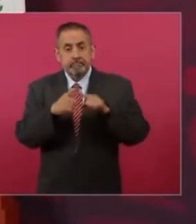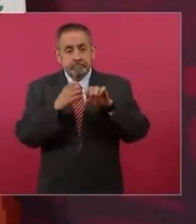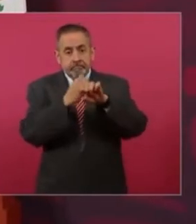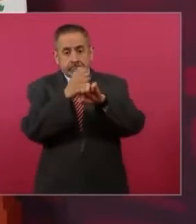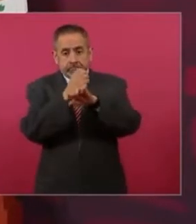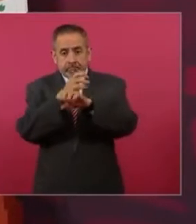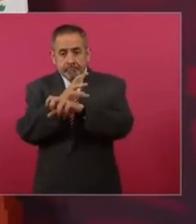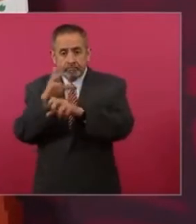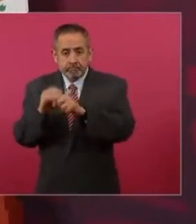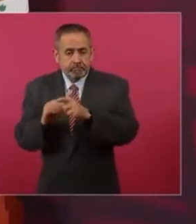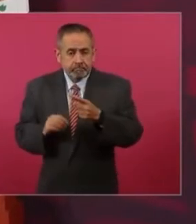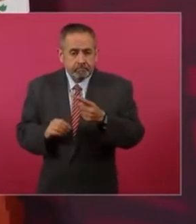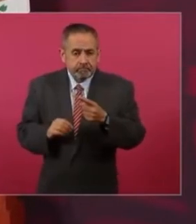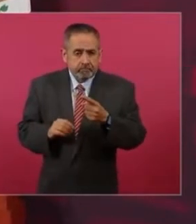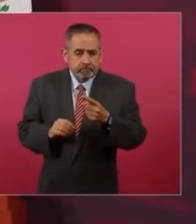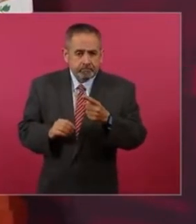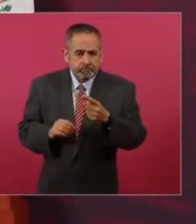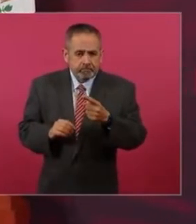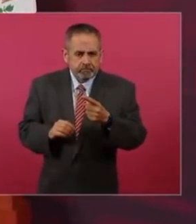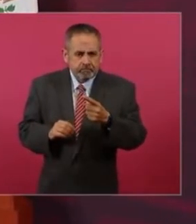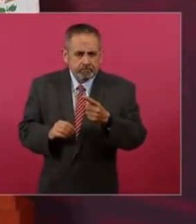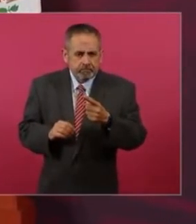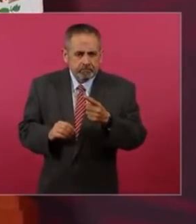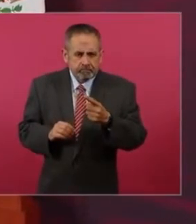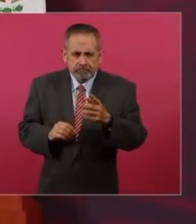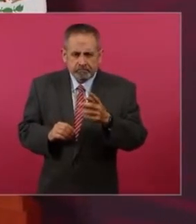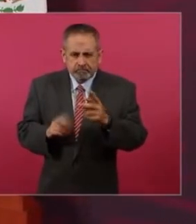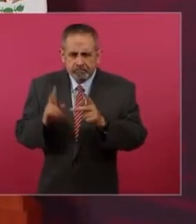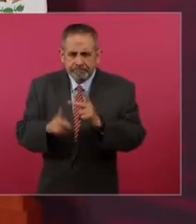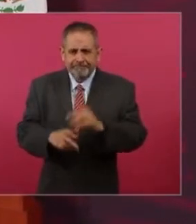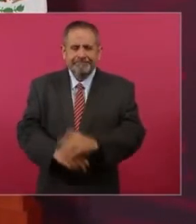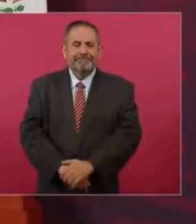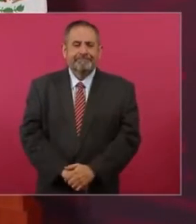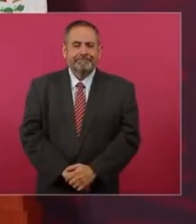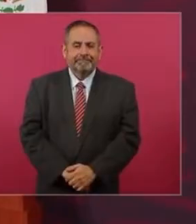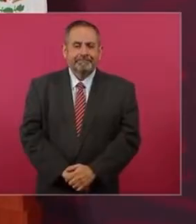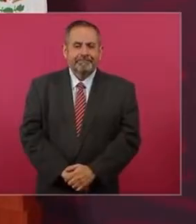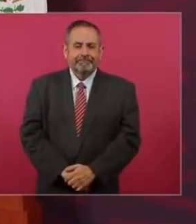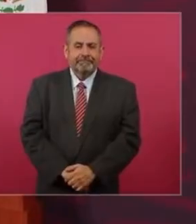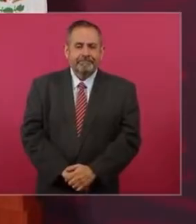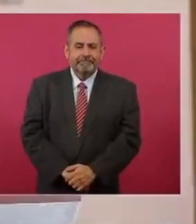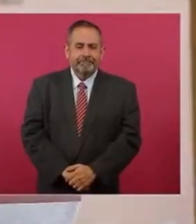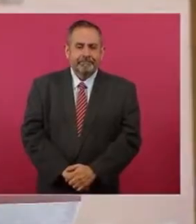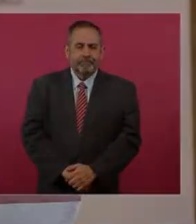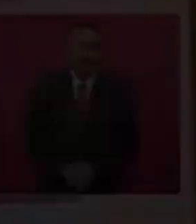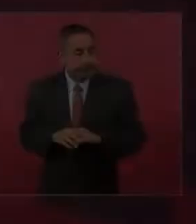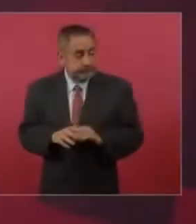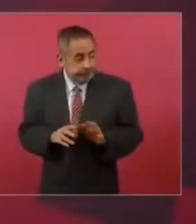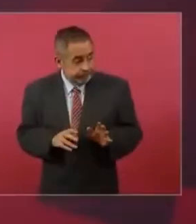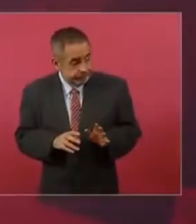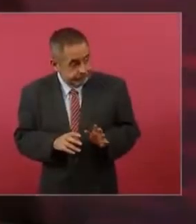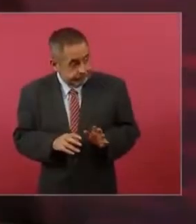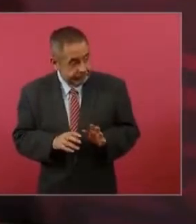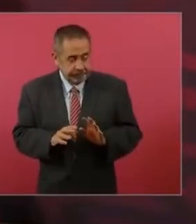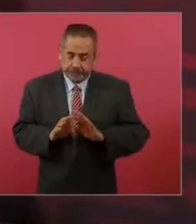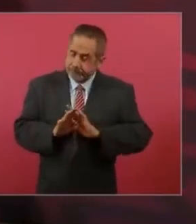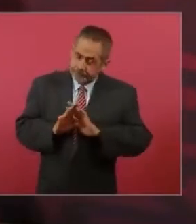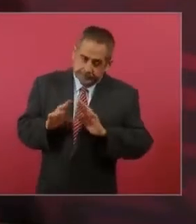reformar el Poder Judicial, en donde se garantice y detalle que los ministros deben de pagar salario.